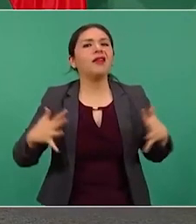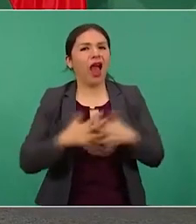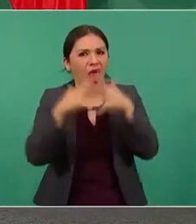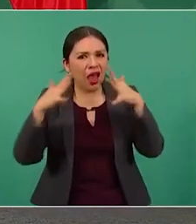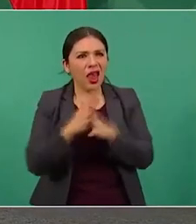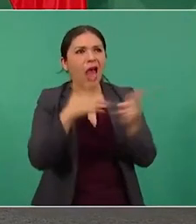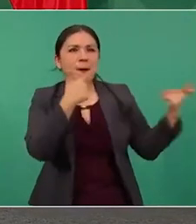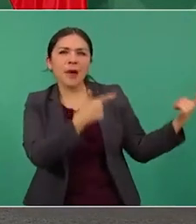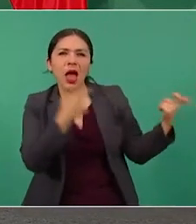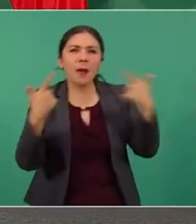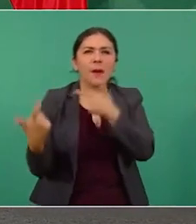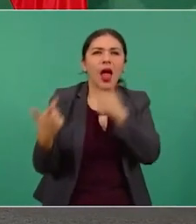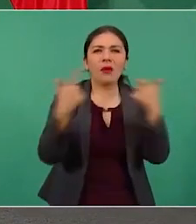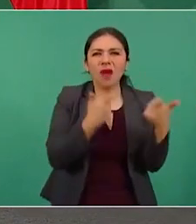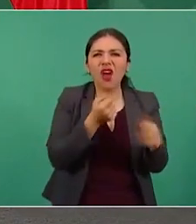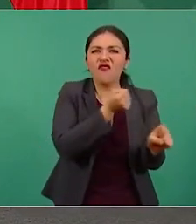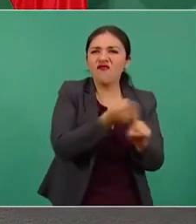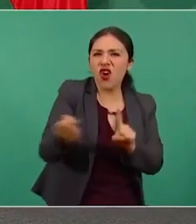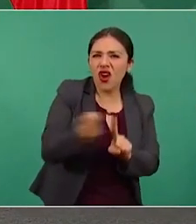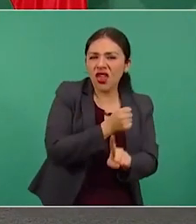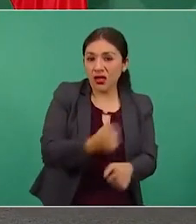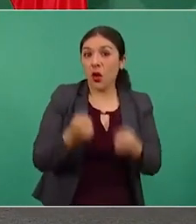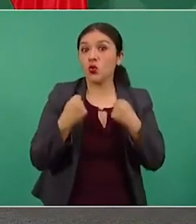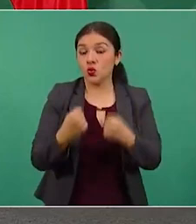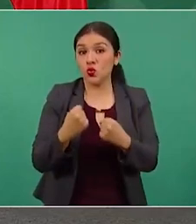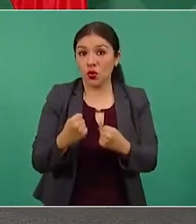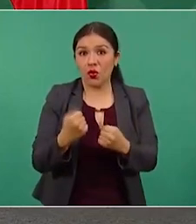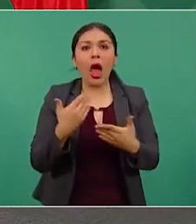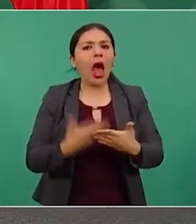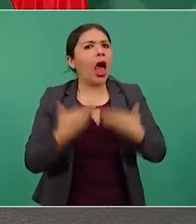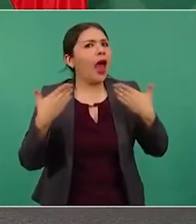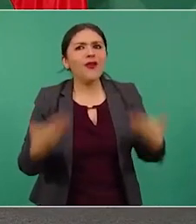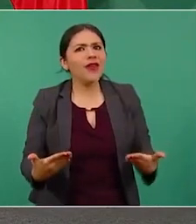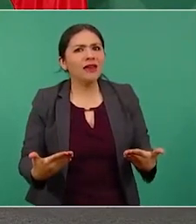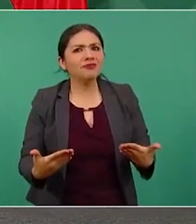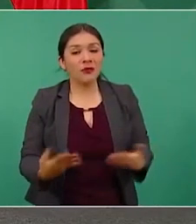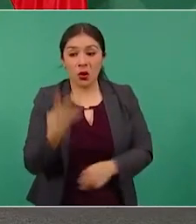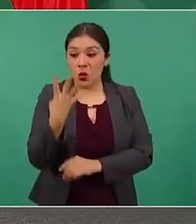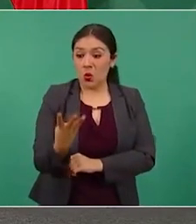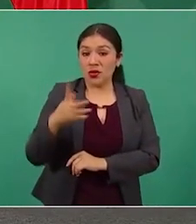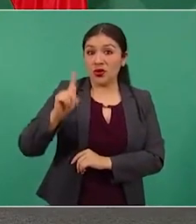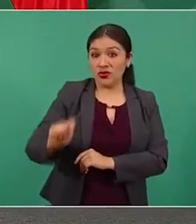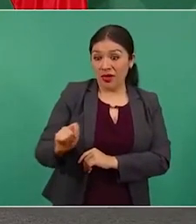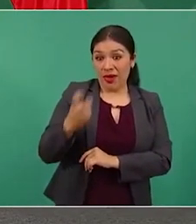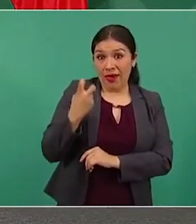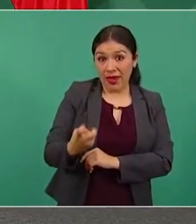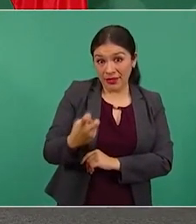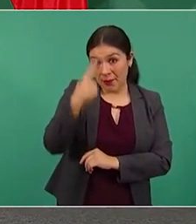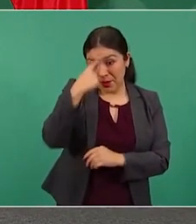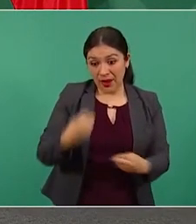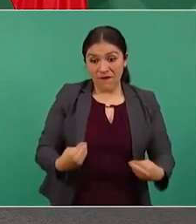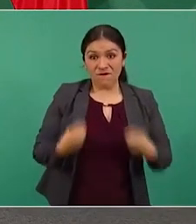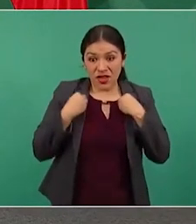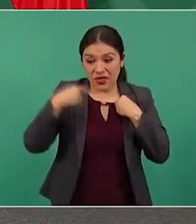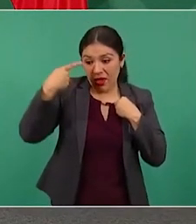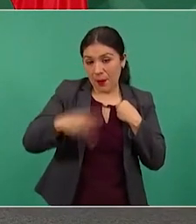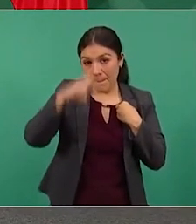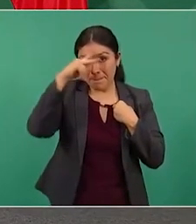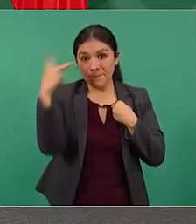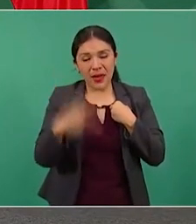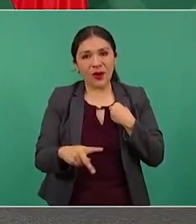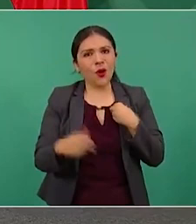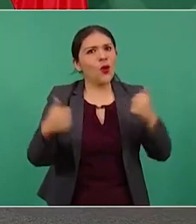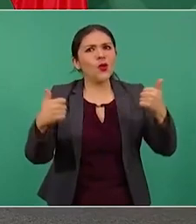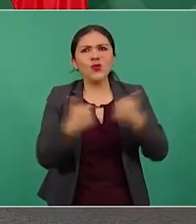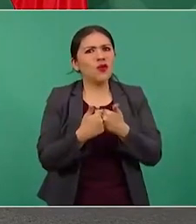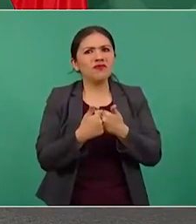con violencia. Y ahora estamos llevando a cabo la cuarta transformación de la vida pública de México sin